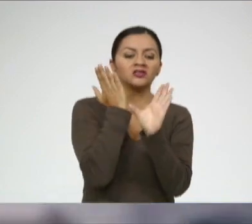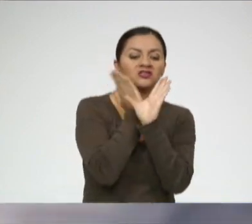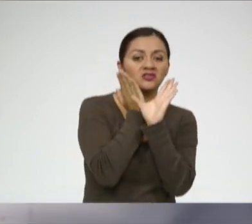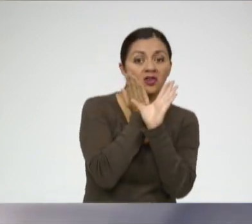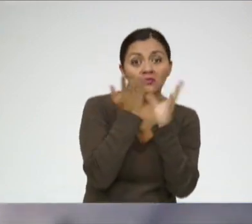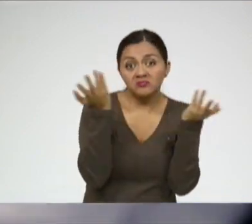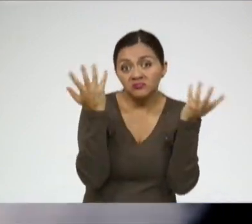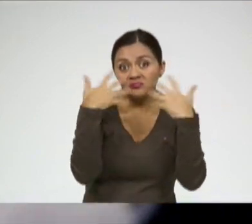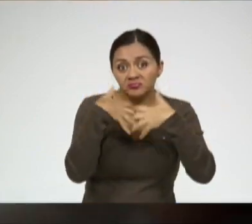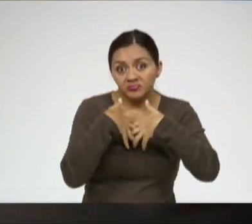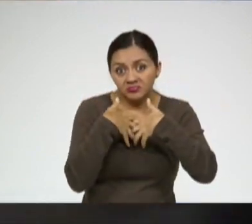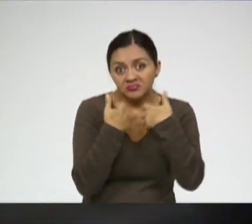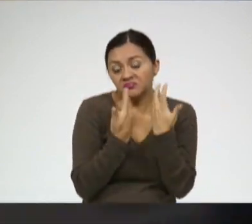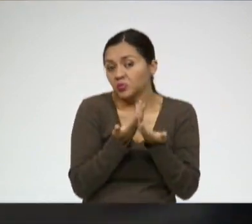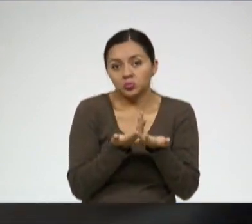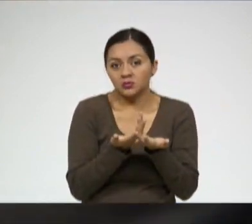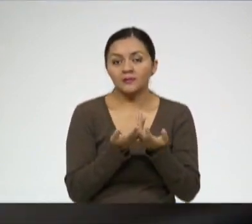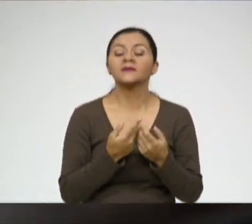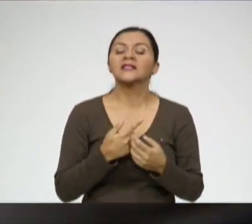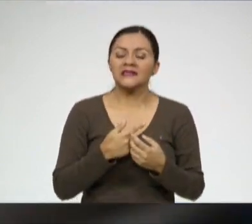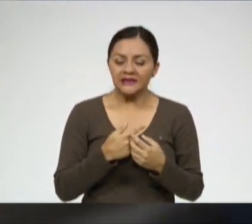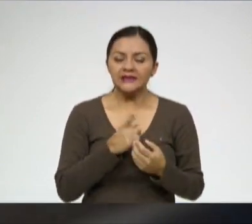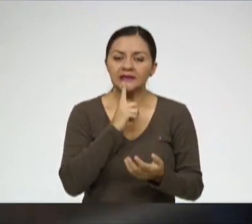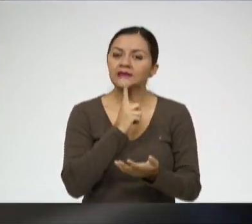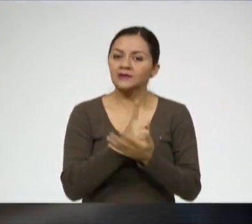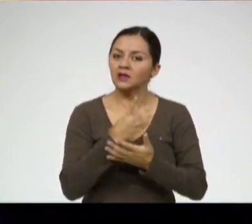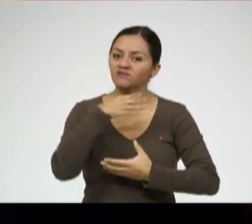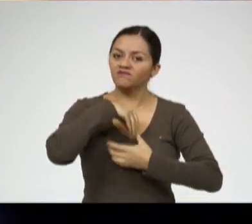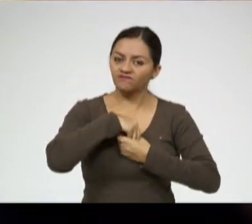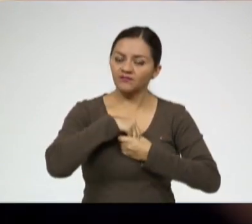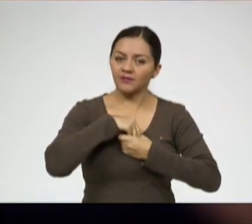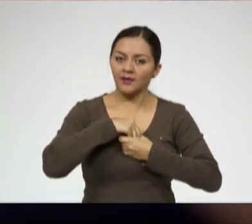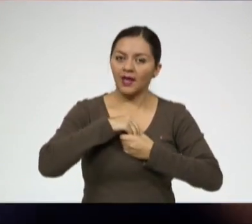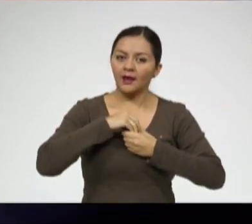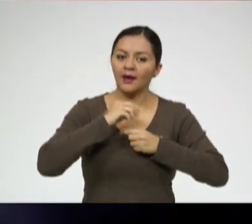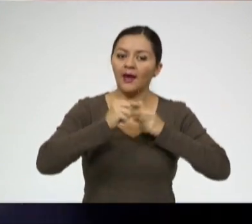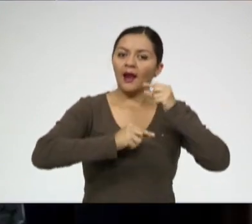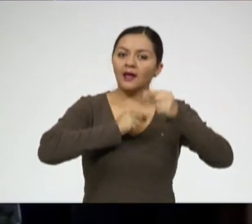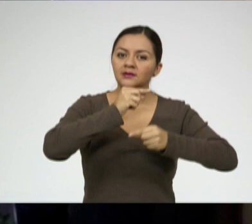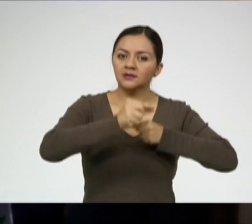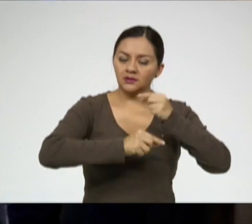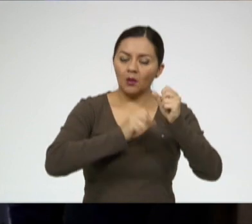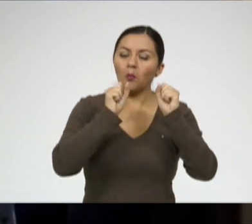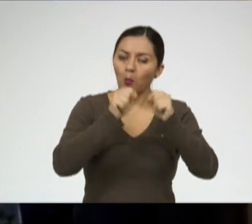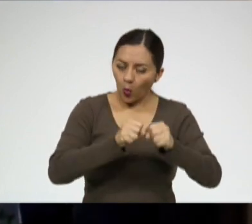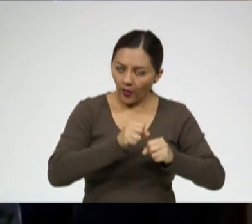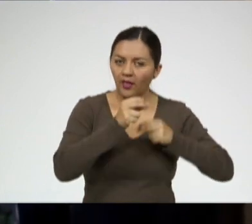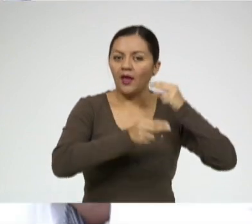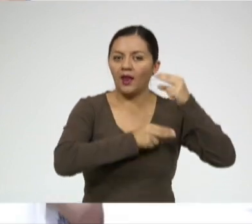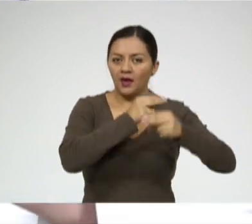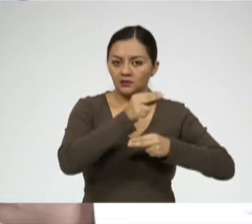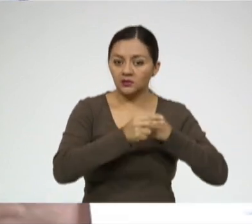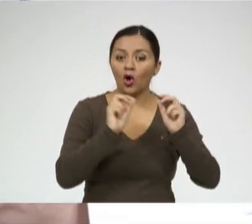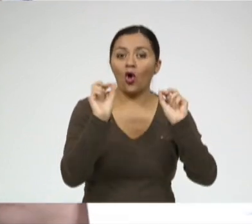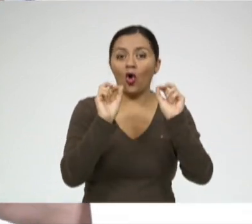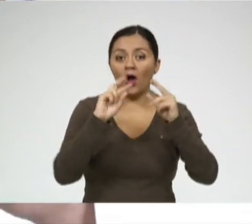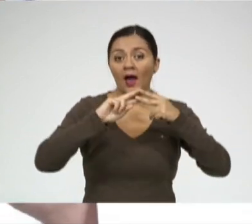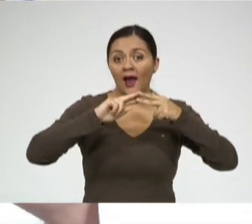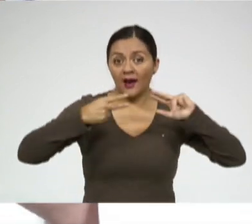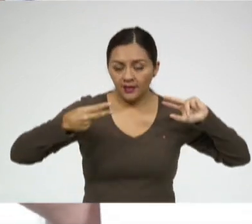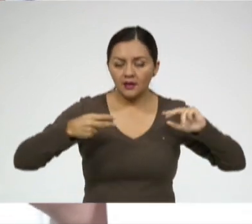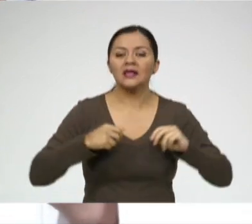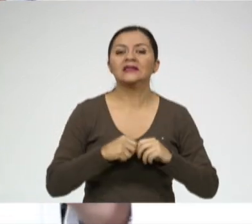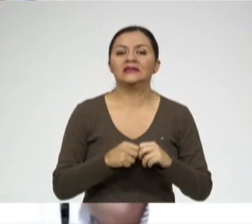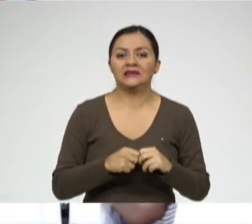Sí hay un componente hereditario o un componente genético que uno puede no dejar que desarrolle.